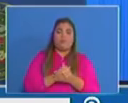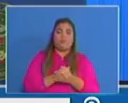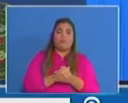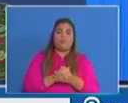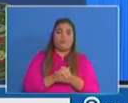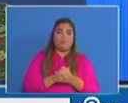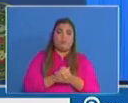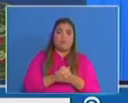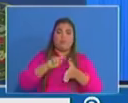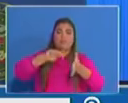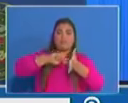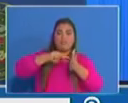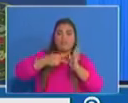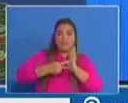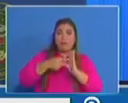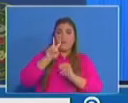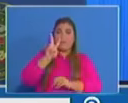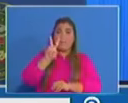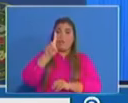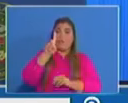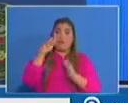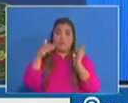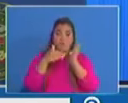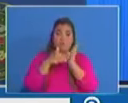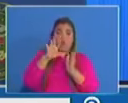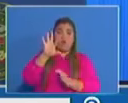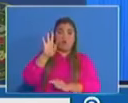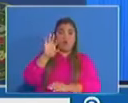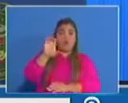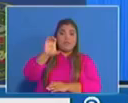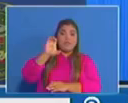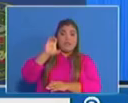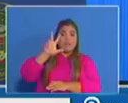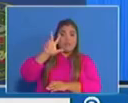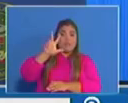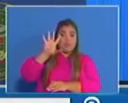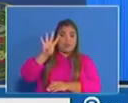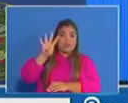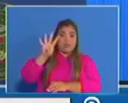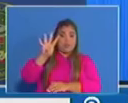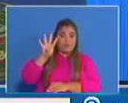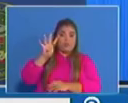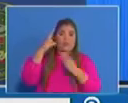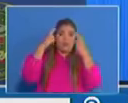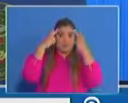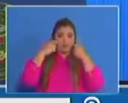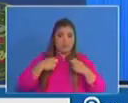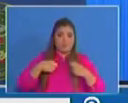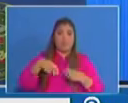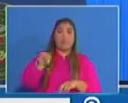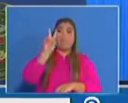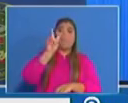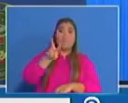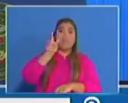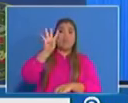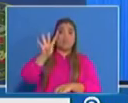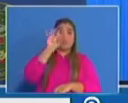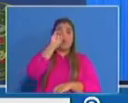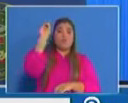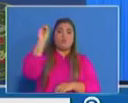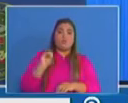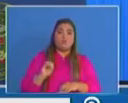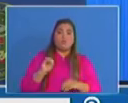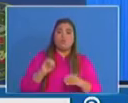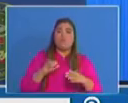21.934 pruebas. El 24% corresponden a pruebas